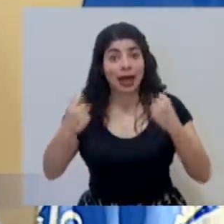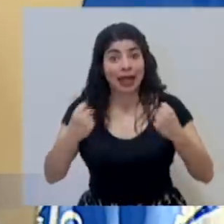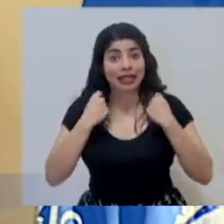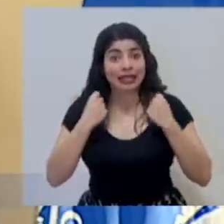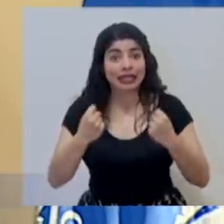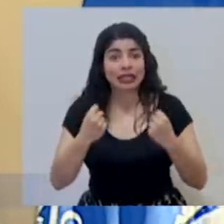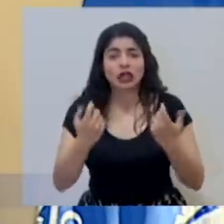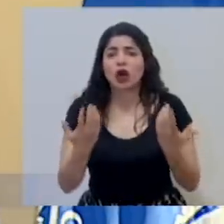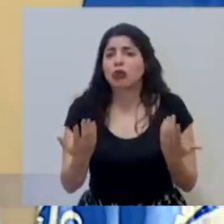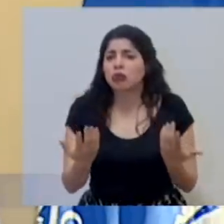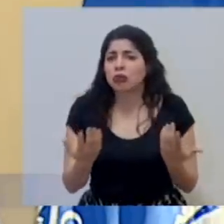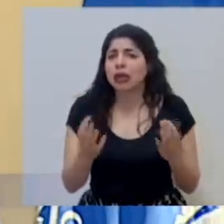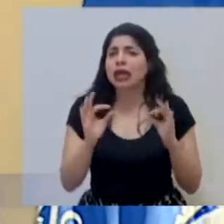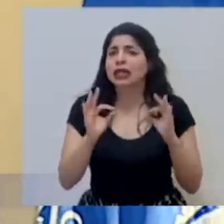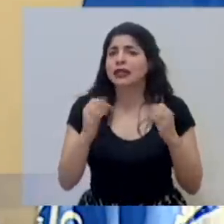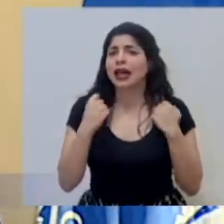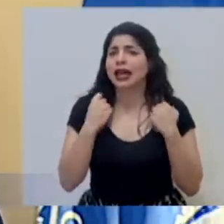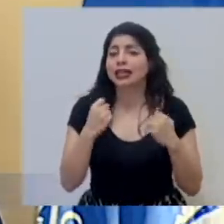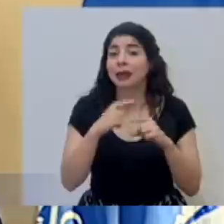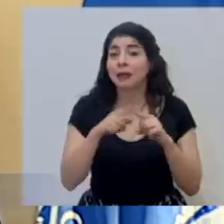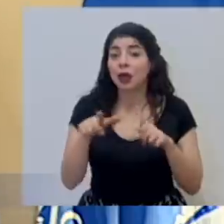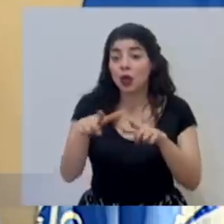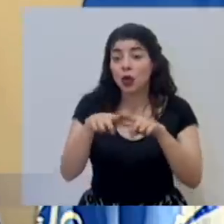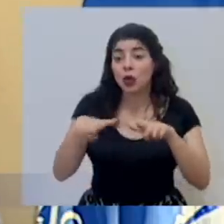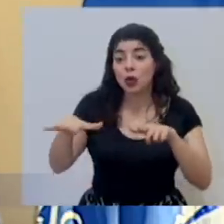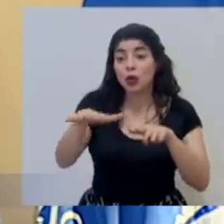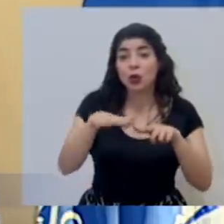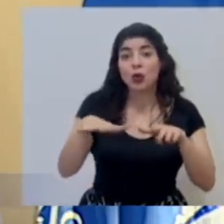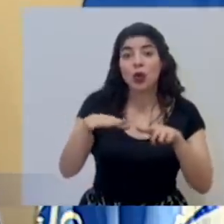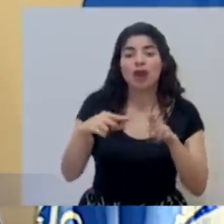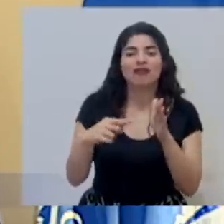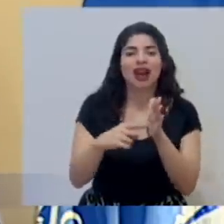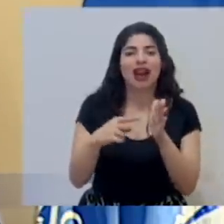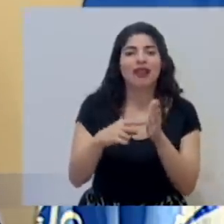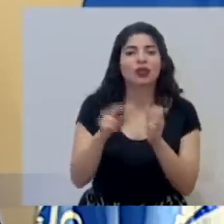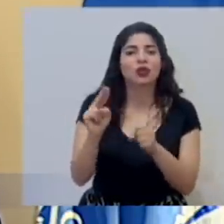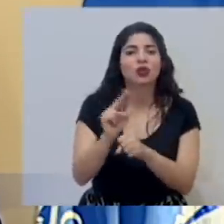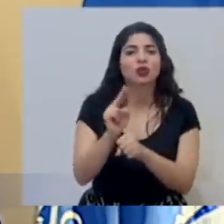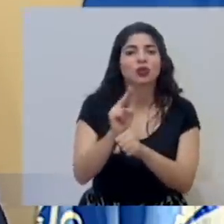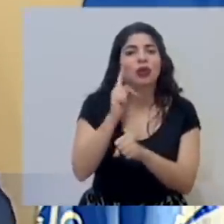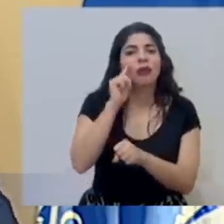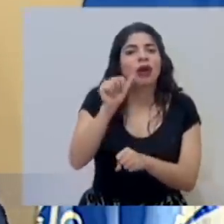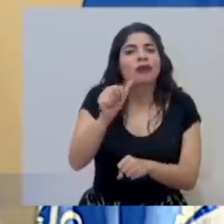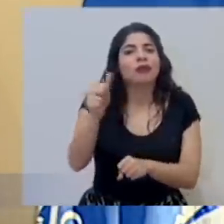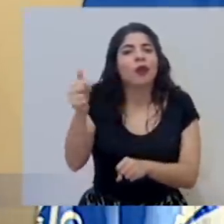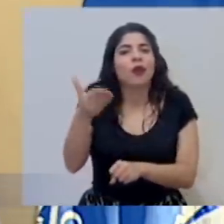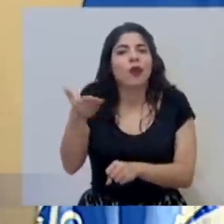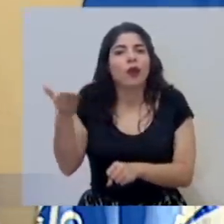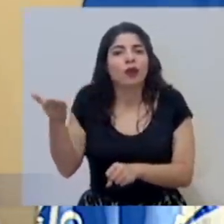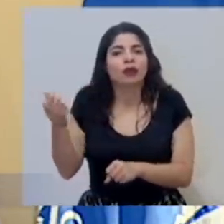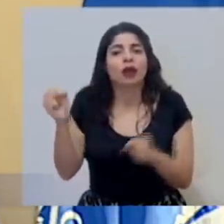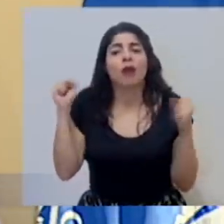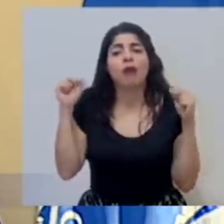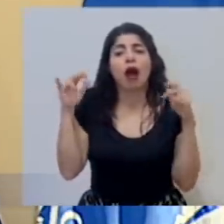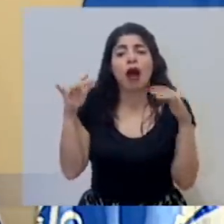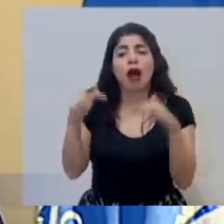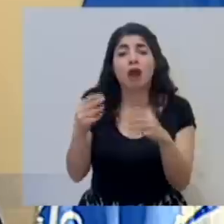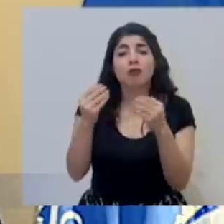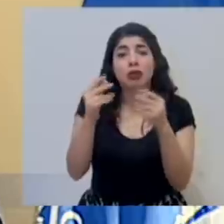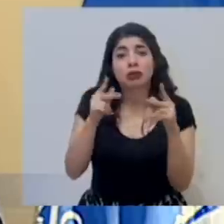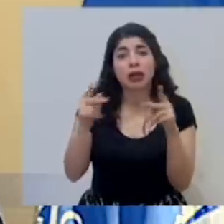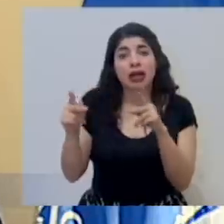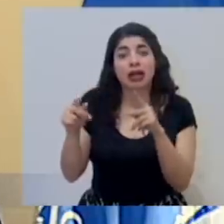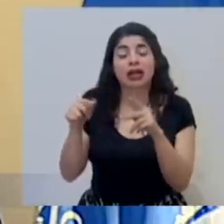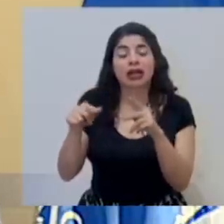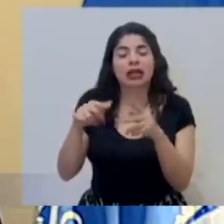y pues está bien, pero sabemos que esos espacios muchas veces se prestan o son usados para otras situaciones y puede haber confluencia de muchas personas